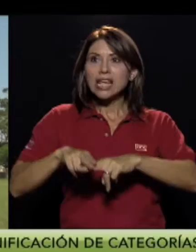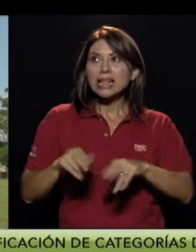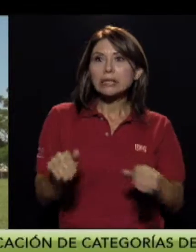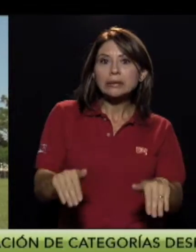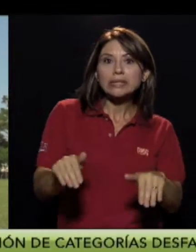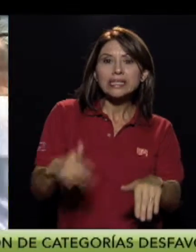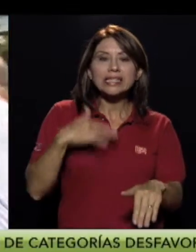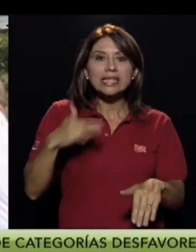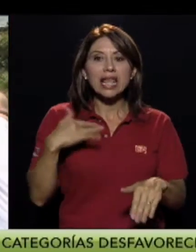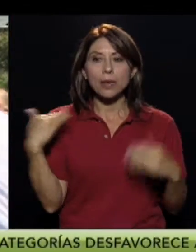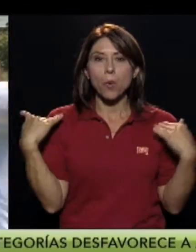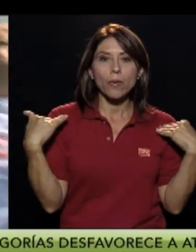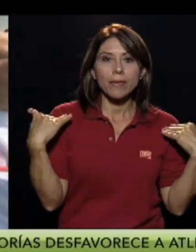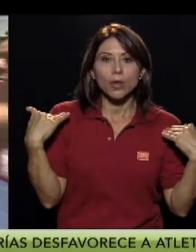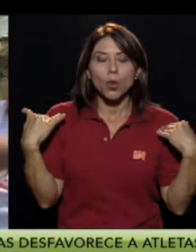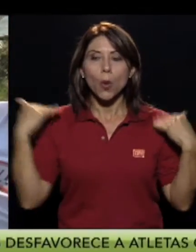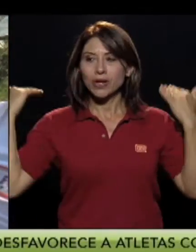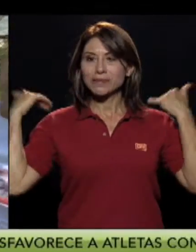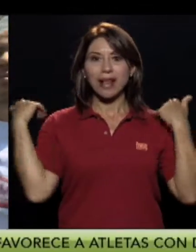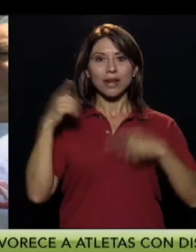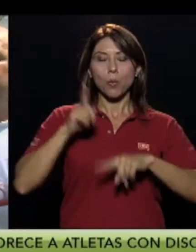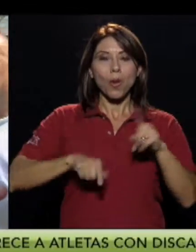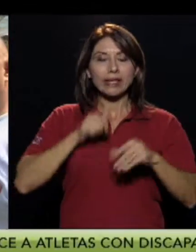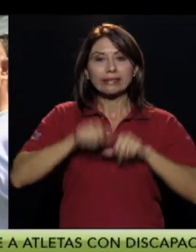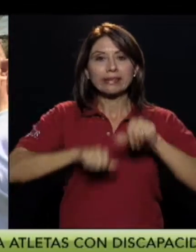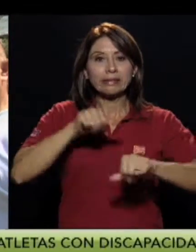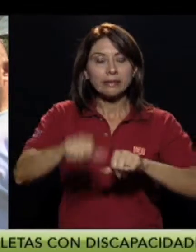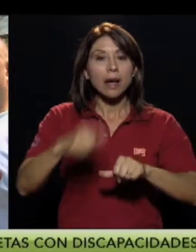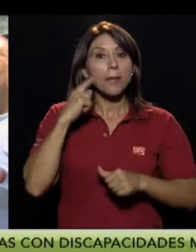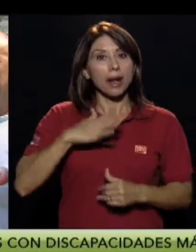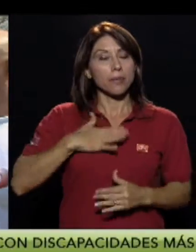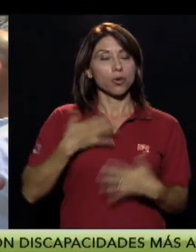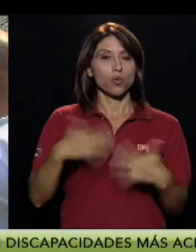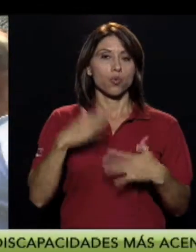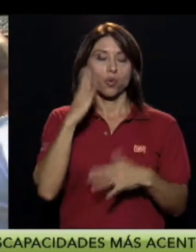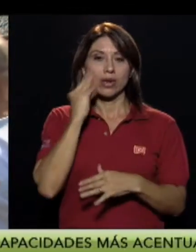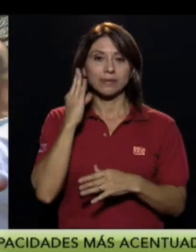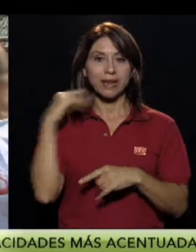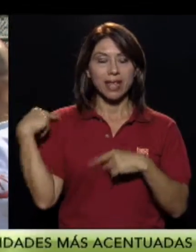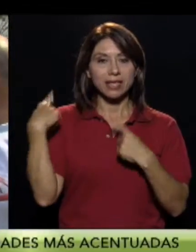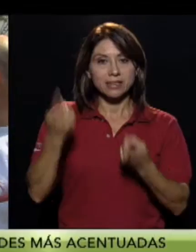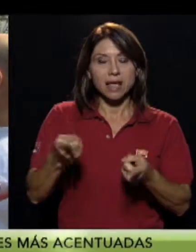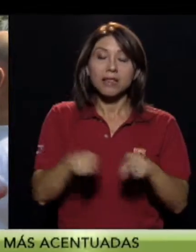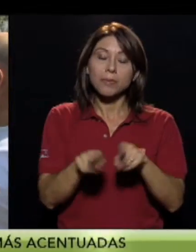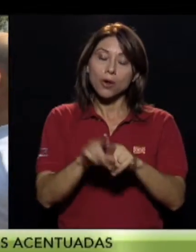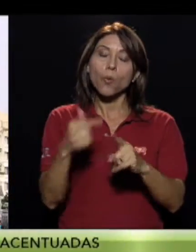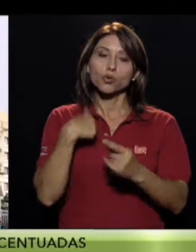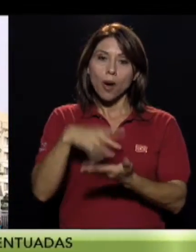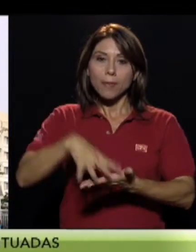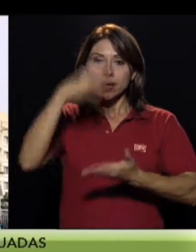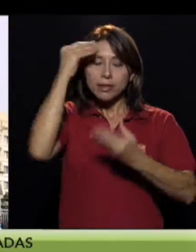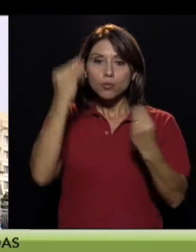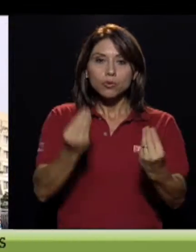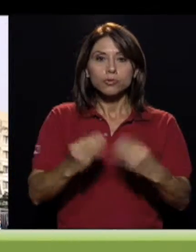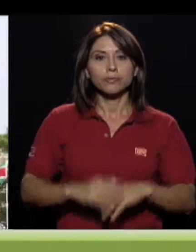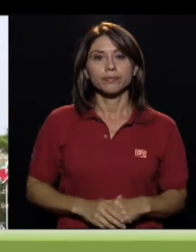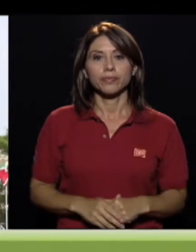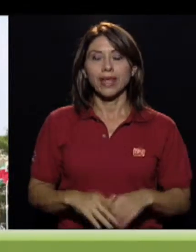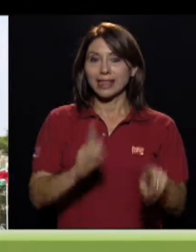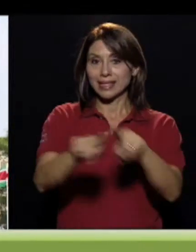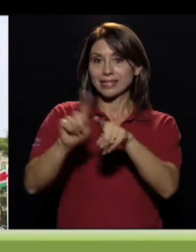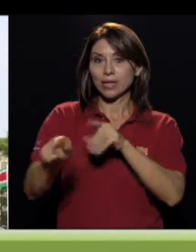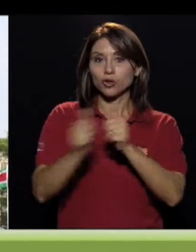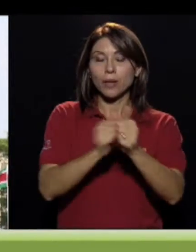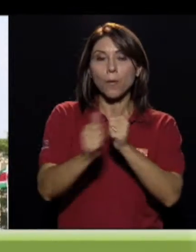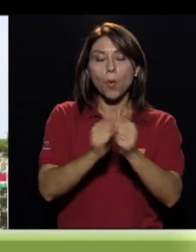que el movimiento de hombres es distinto. Entonces, hasta para mí, digamos, ha sido una experiencia y ha sido una escuela. En los